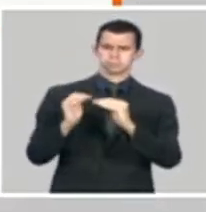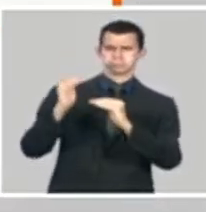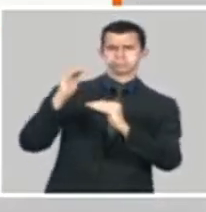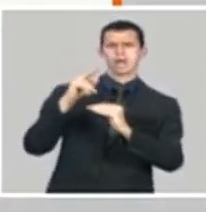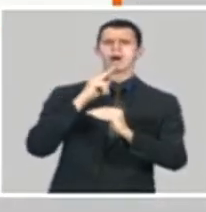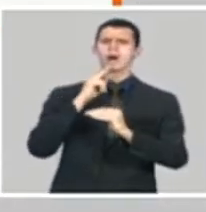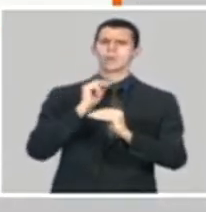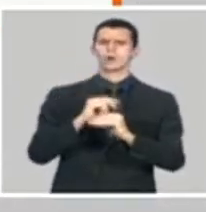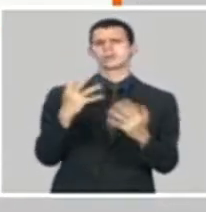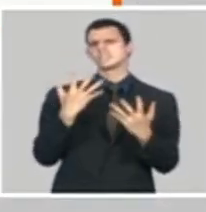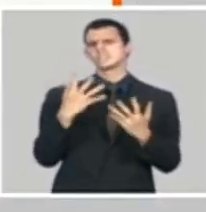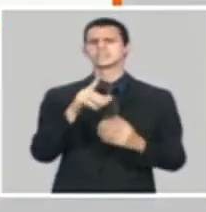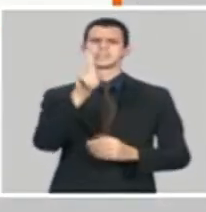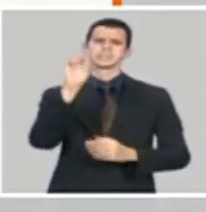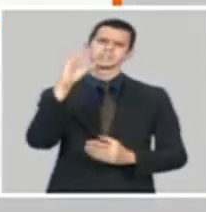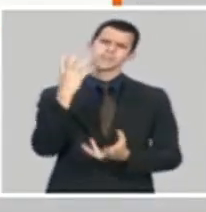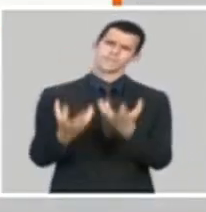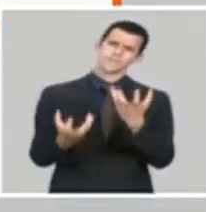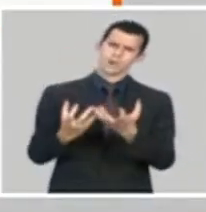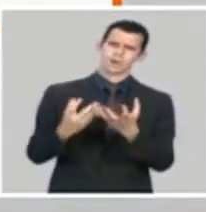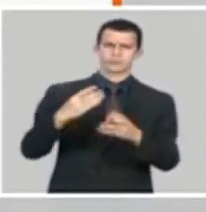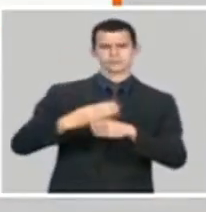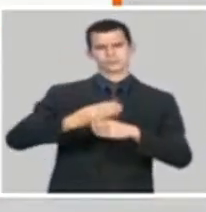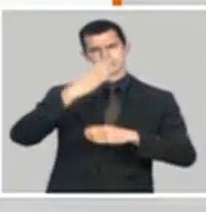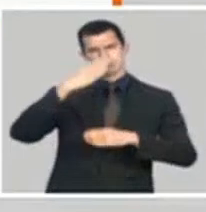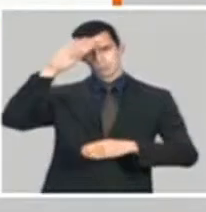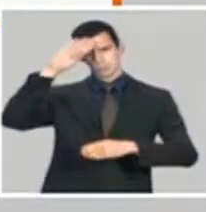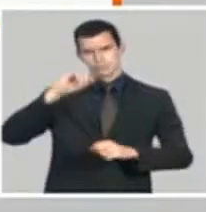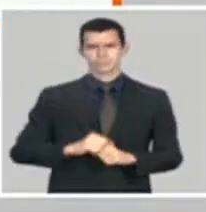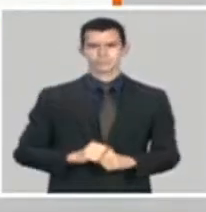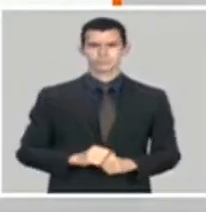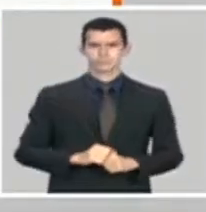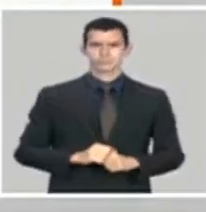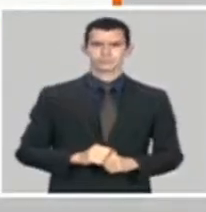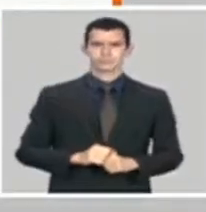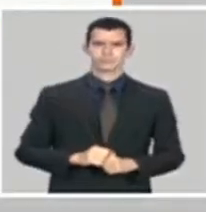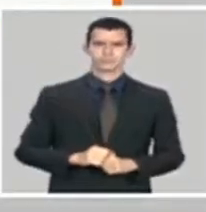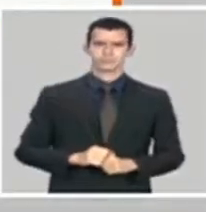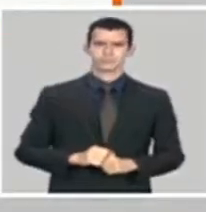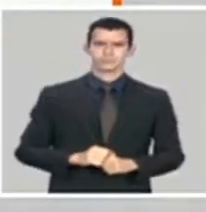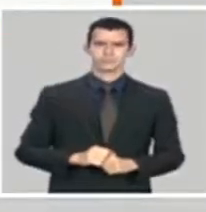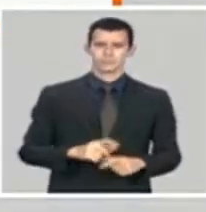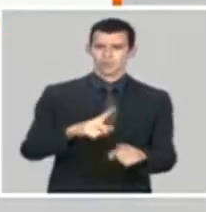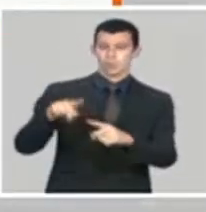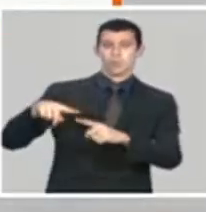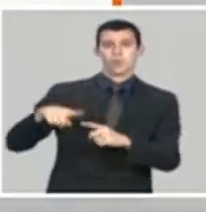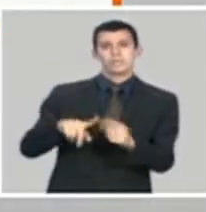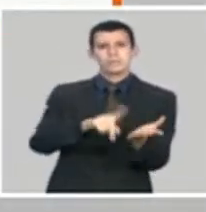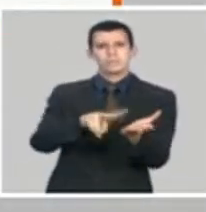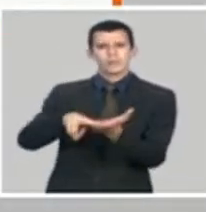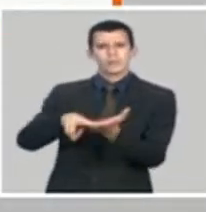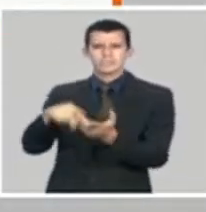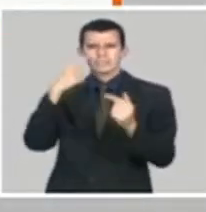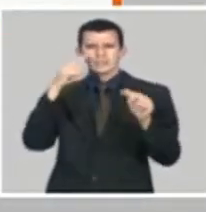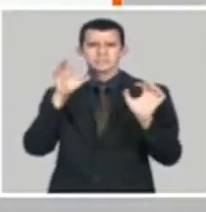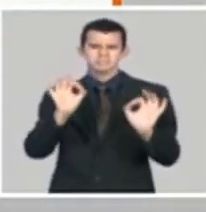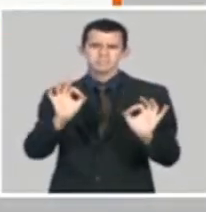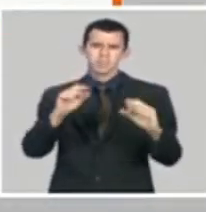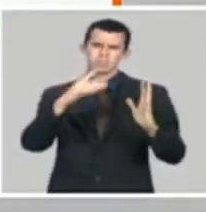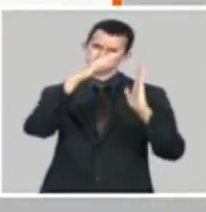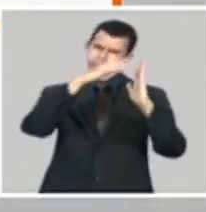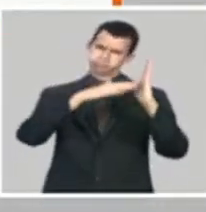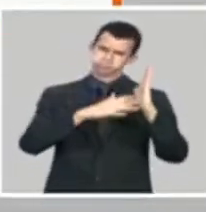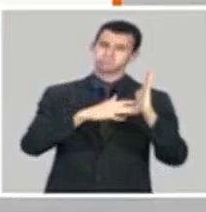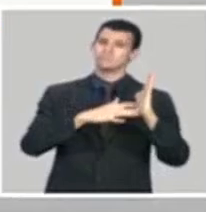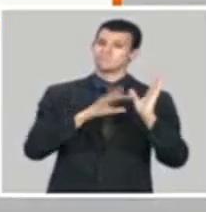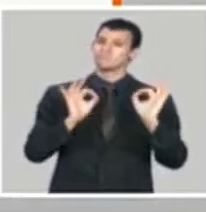Seis provincias con llenado inferior al 50% y una con llenado inferior al 25% que es La Habana. La Habana de las veces es más difícil.